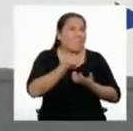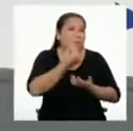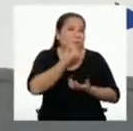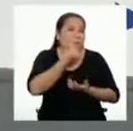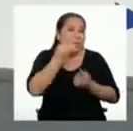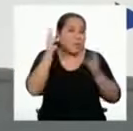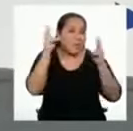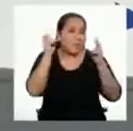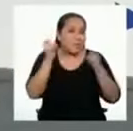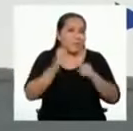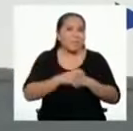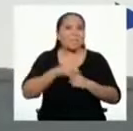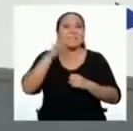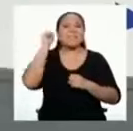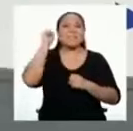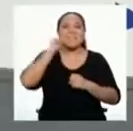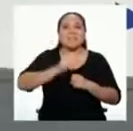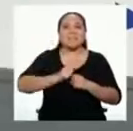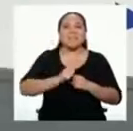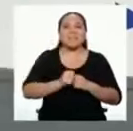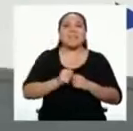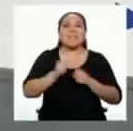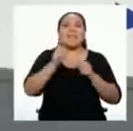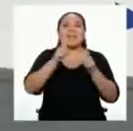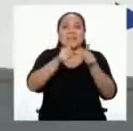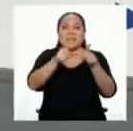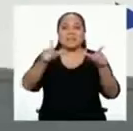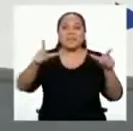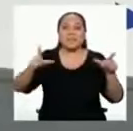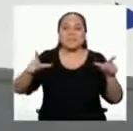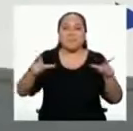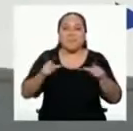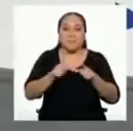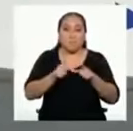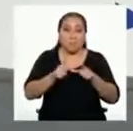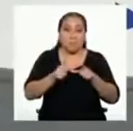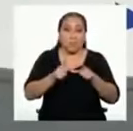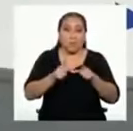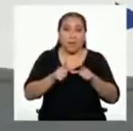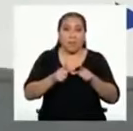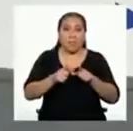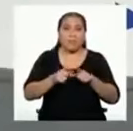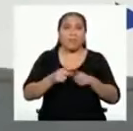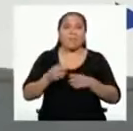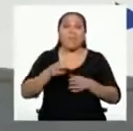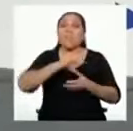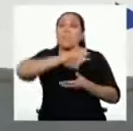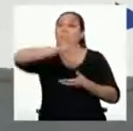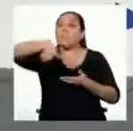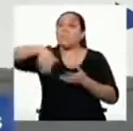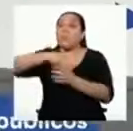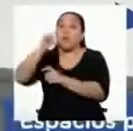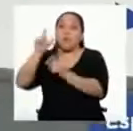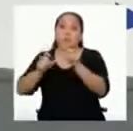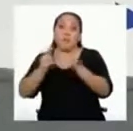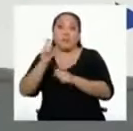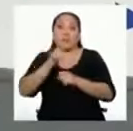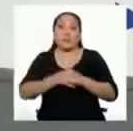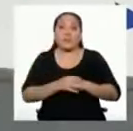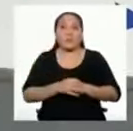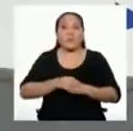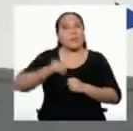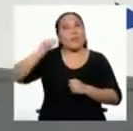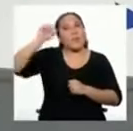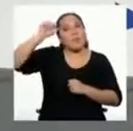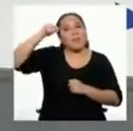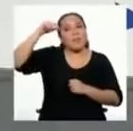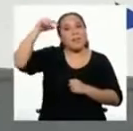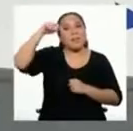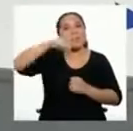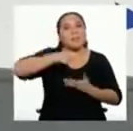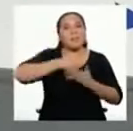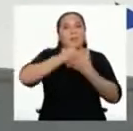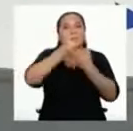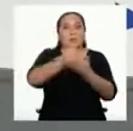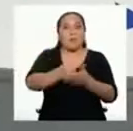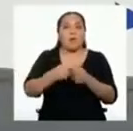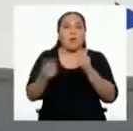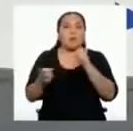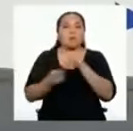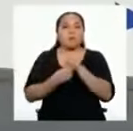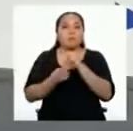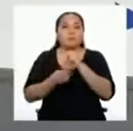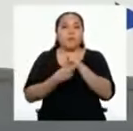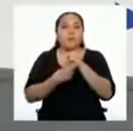Efectivamente, hablamos sobre los espacios públicos. Acuérdate que lo que vamos a repasar te servirá para tu trabajo final en el cual